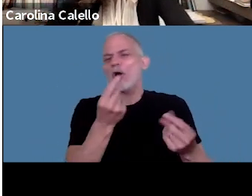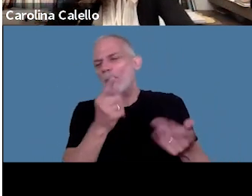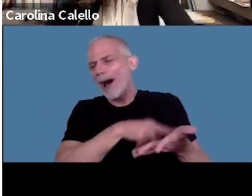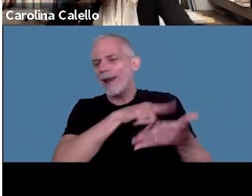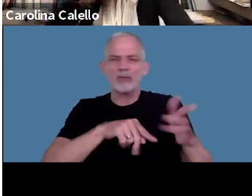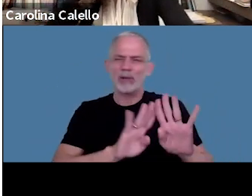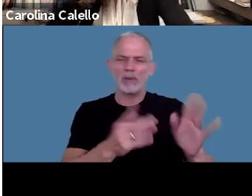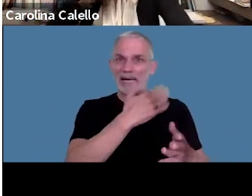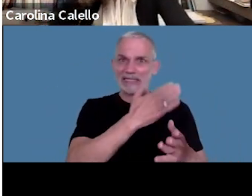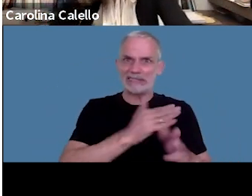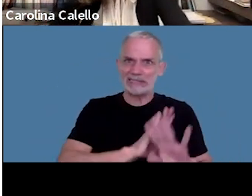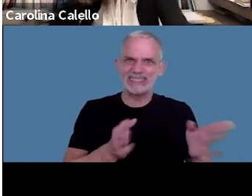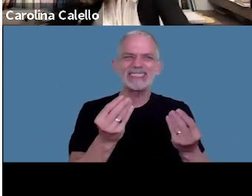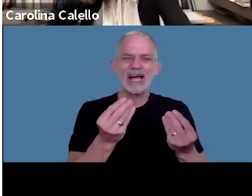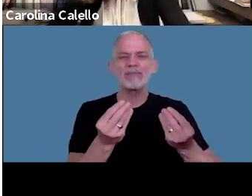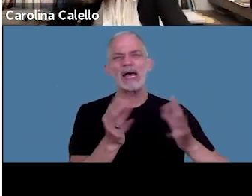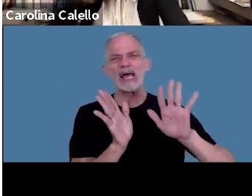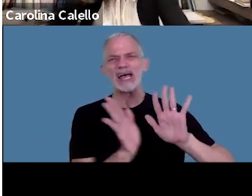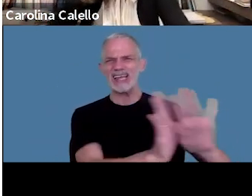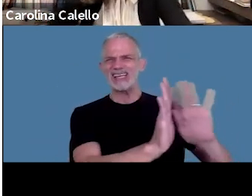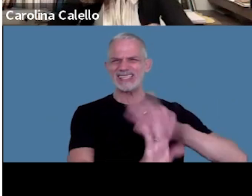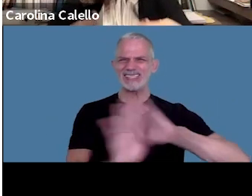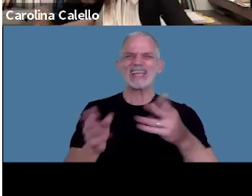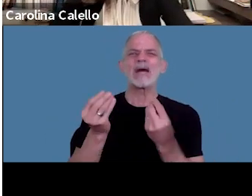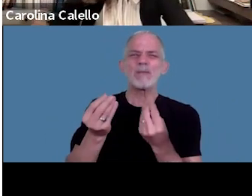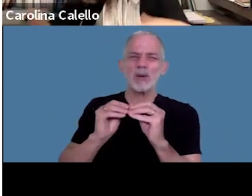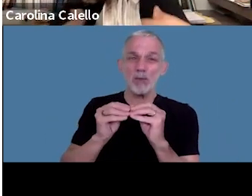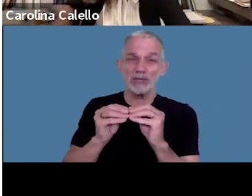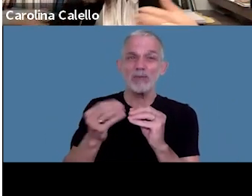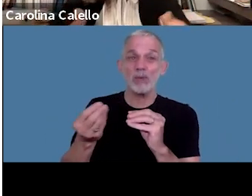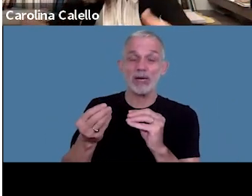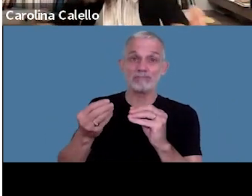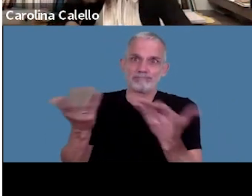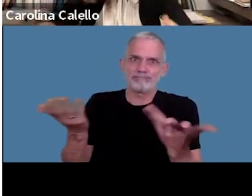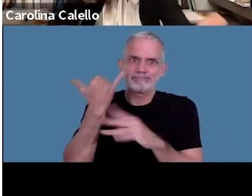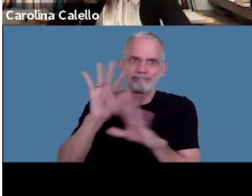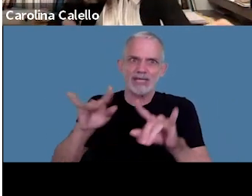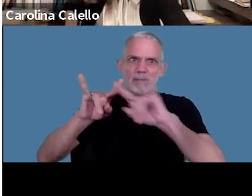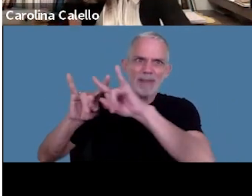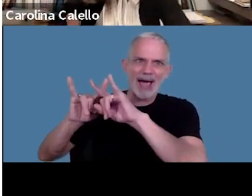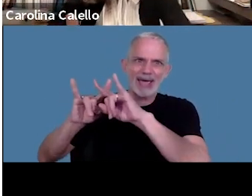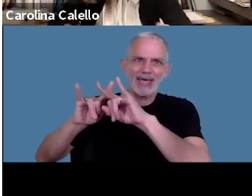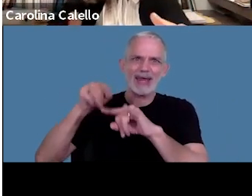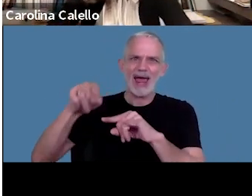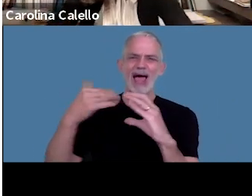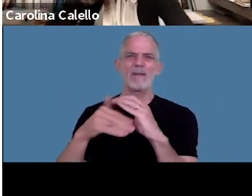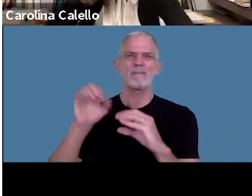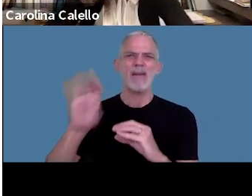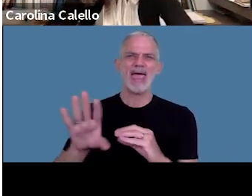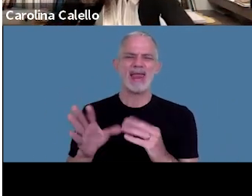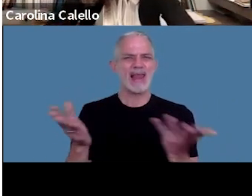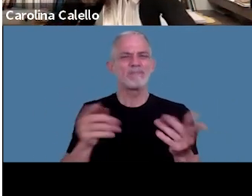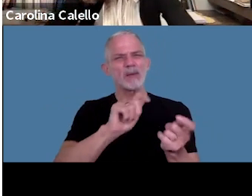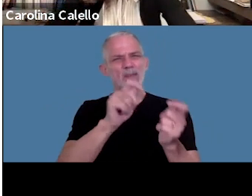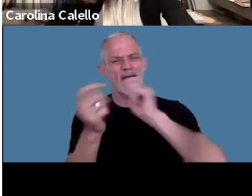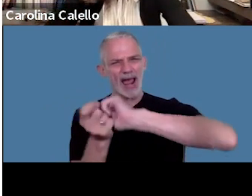esos antecedentes se dieron un poco con motivo de la práctica y de lo que fue sucediendo con las notificaciones yo creo que